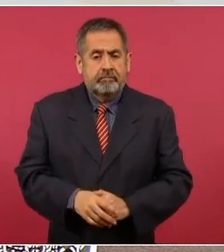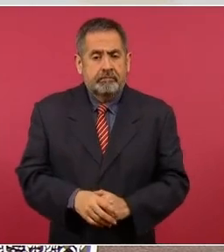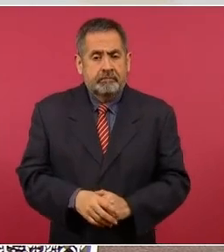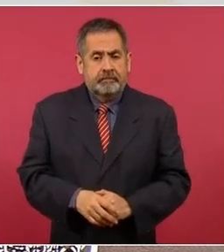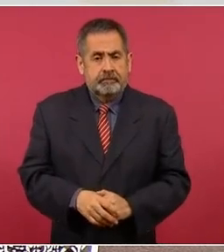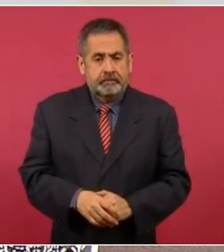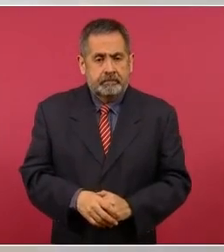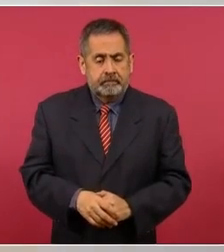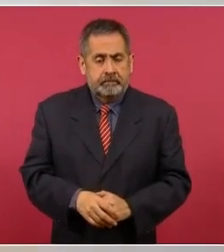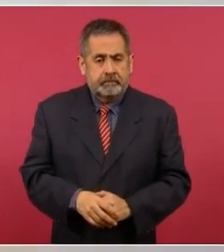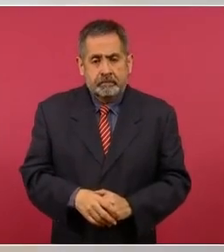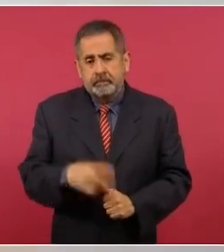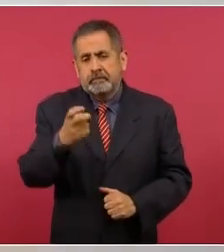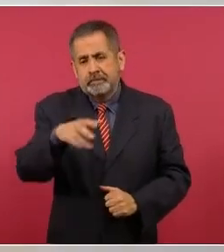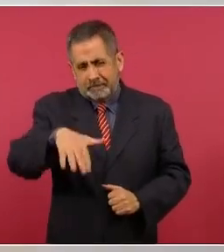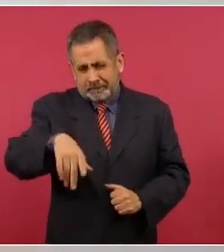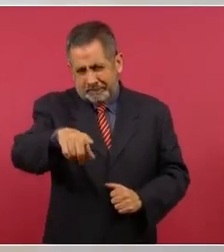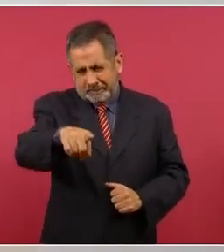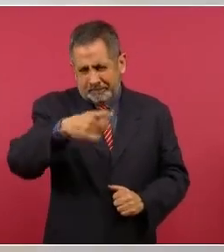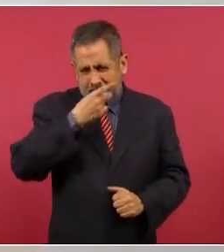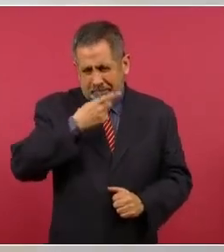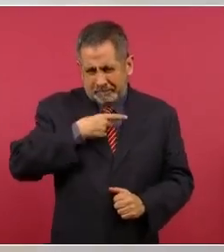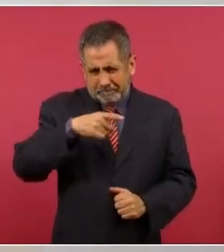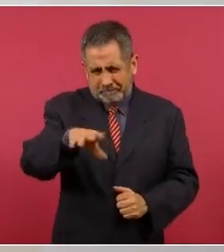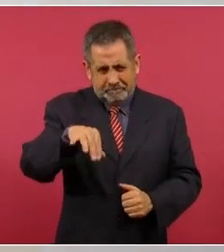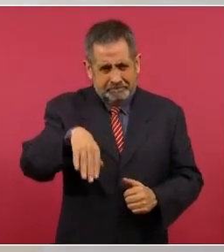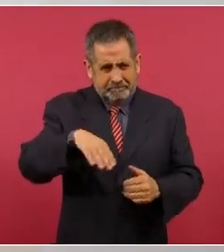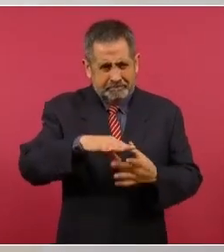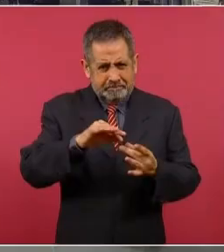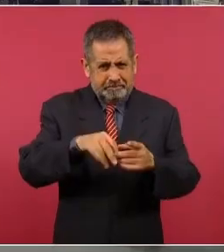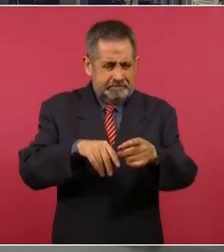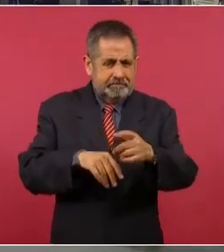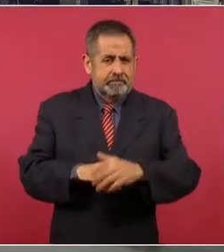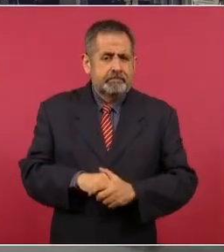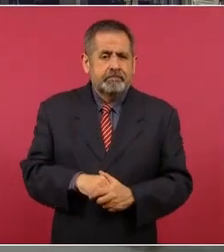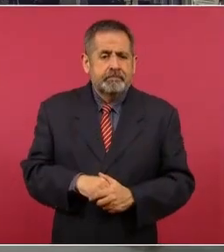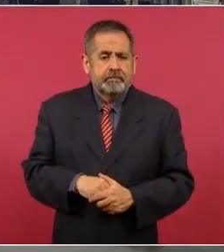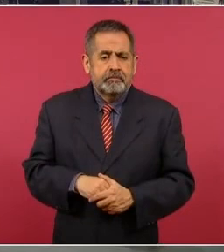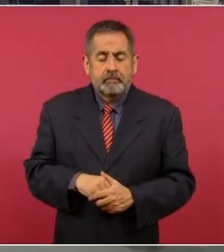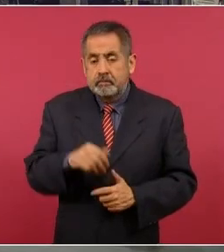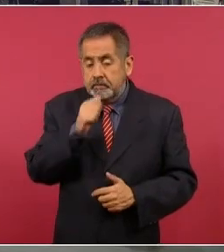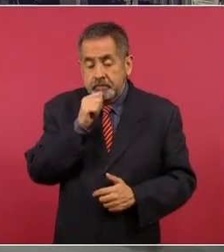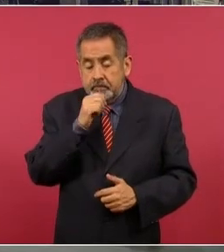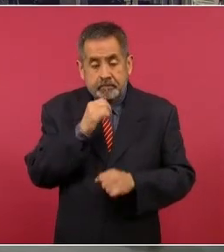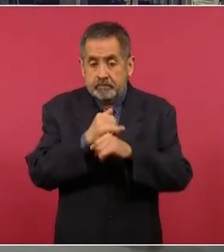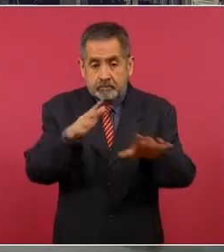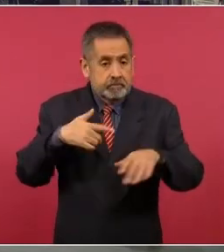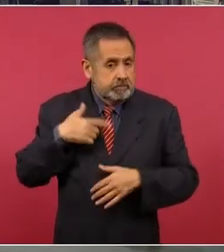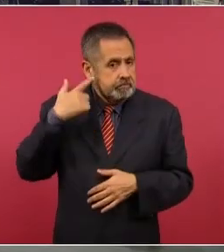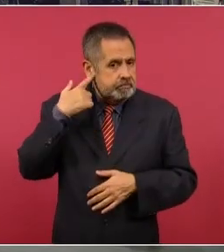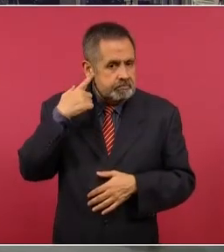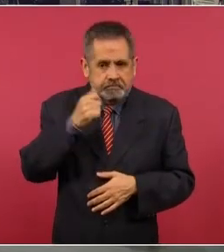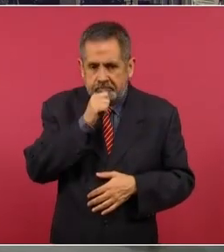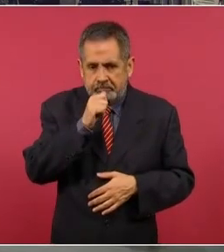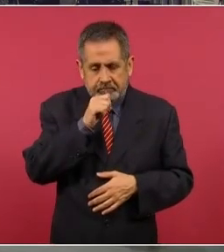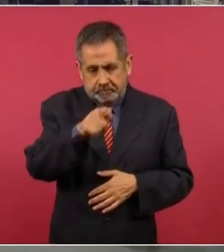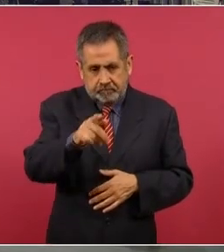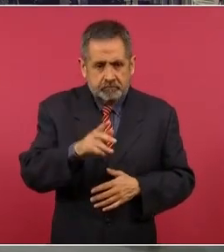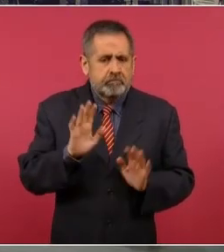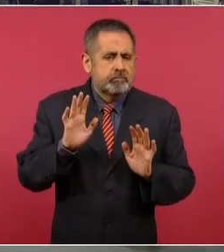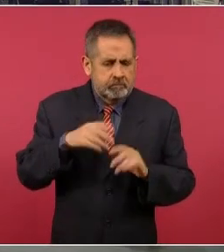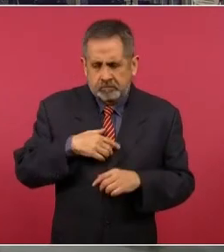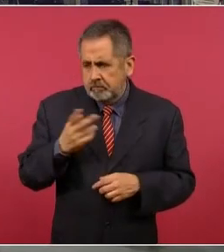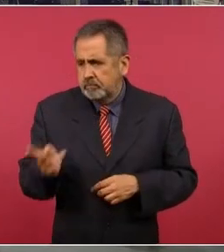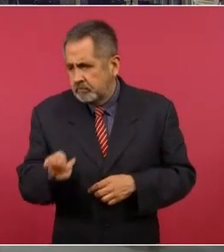Y acerca de esta operación que me estás mencionando, no tenía información, pero